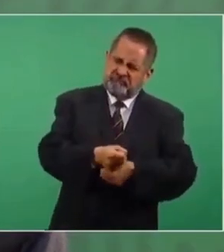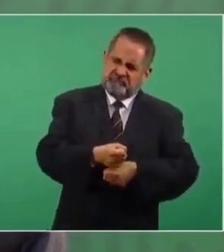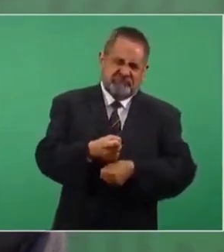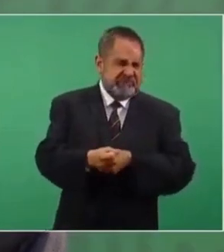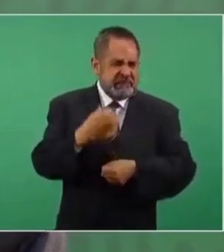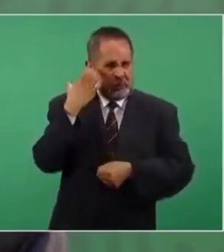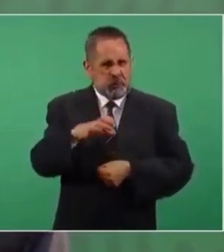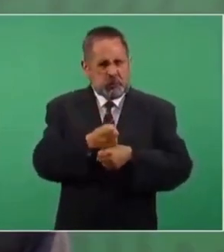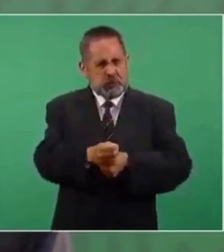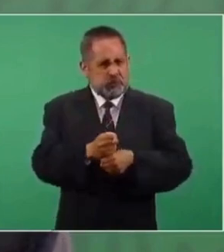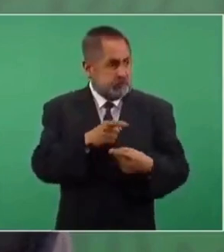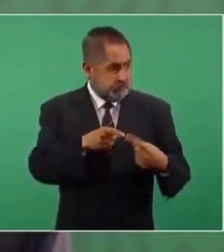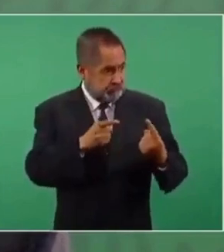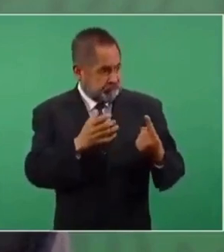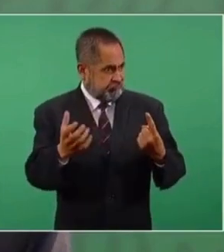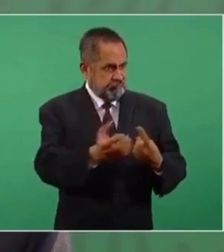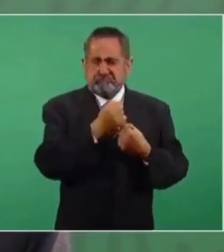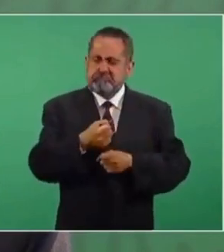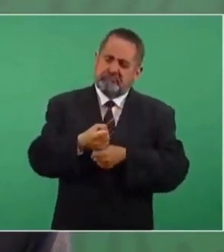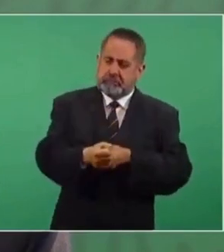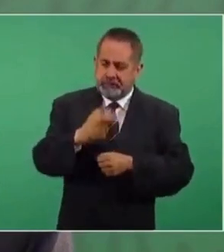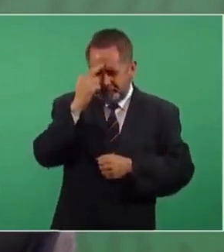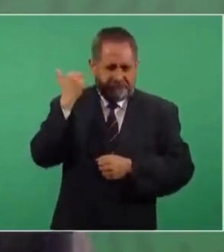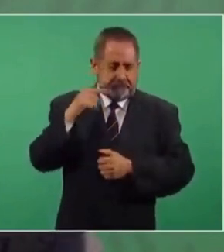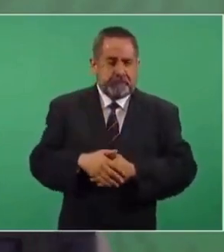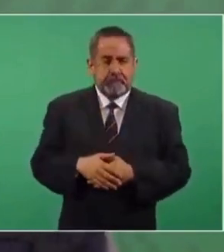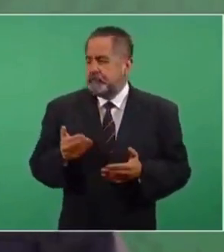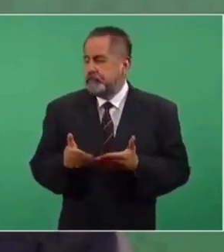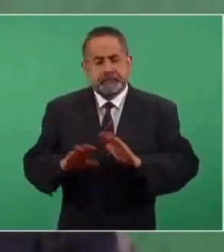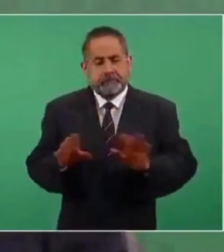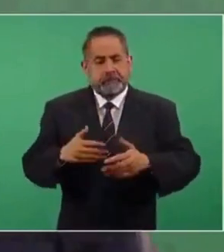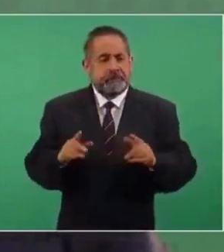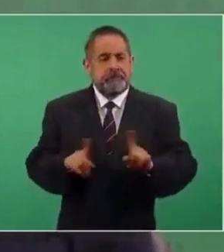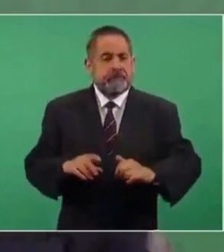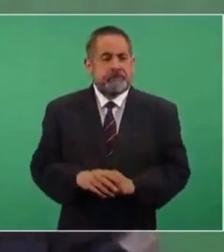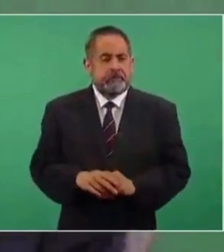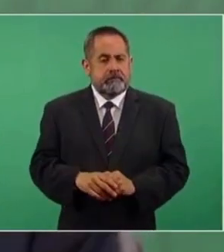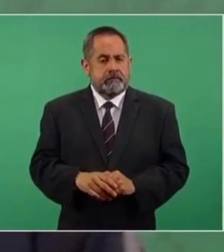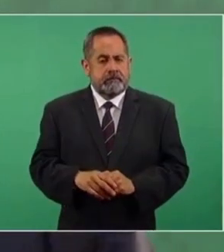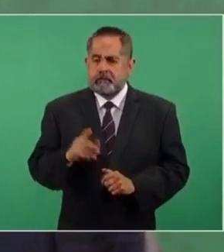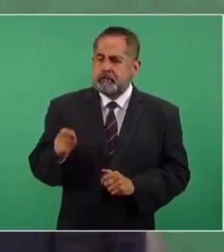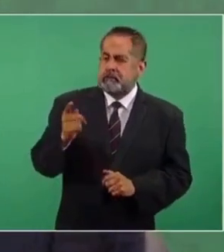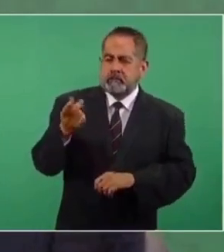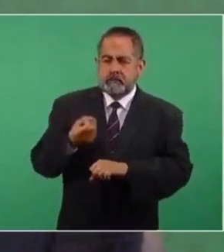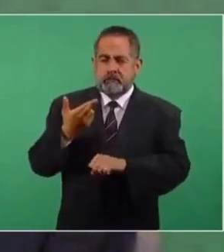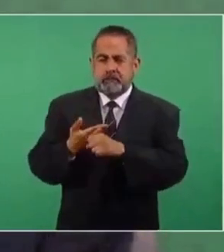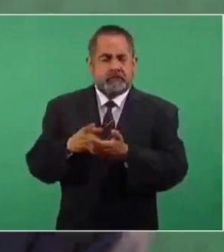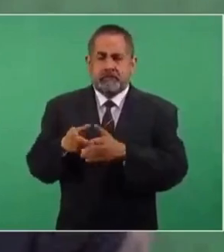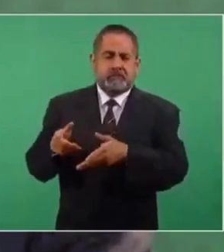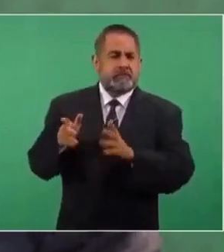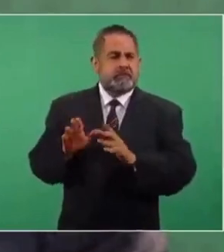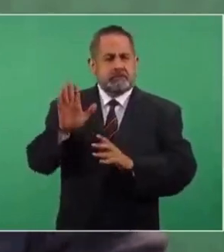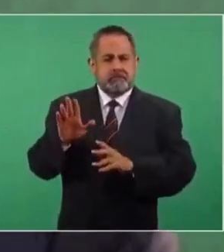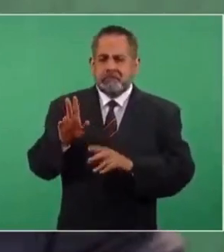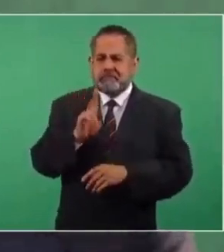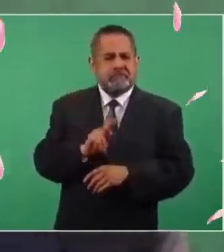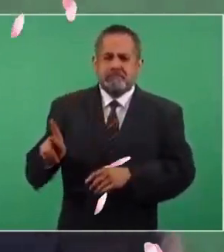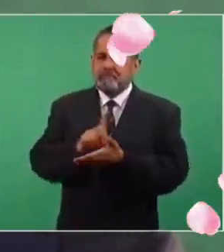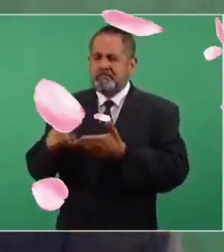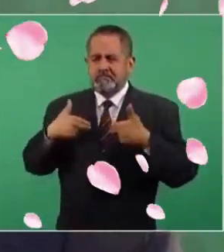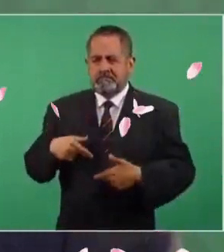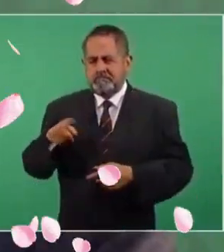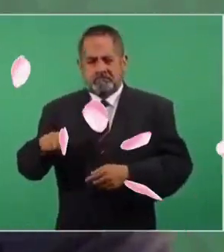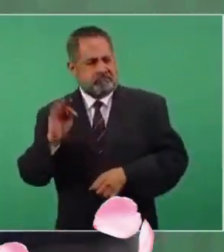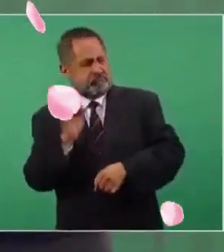a opositores. Ahora es como la Secretaría de los Derechos Humanos,